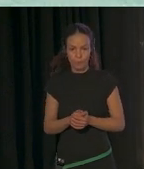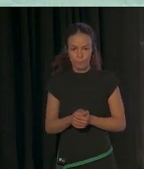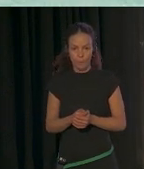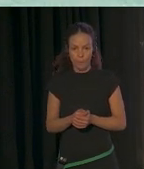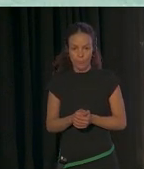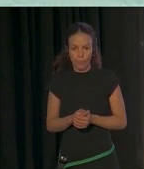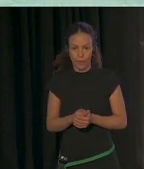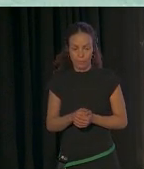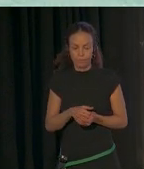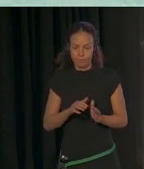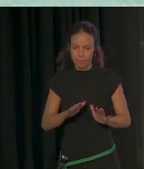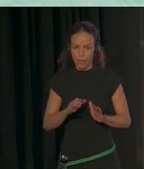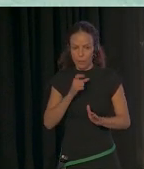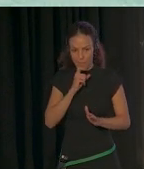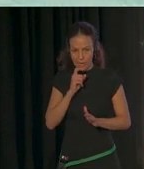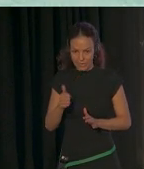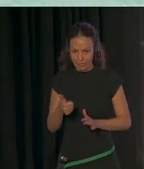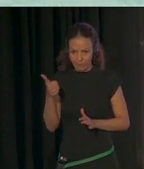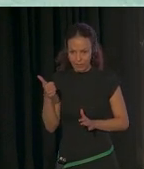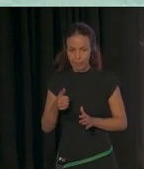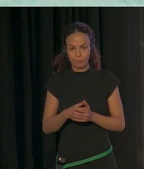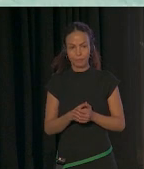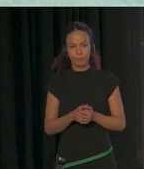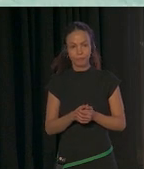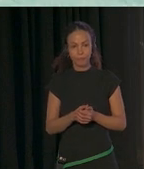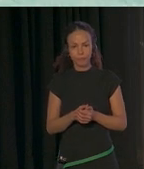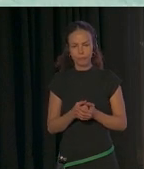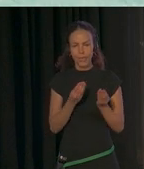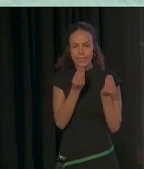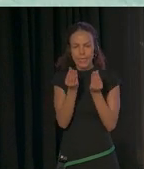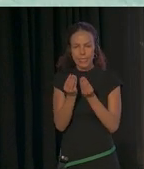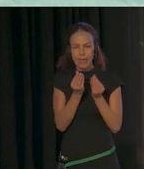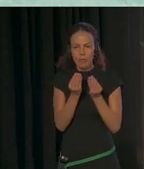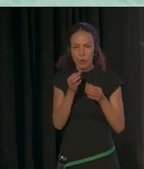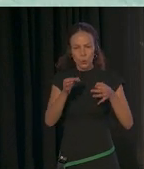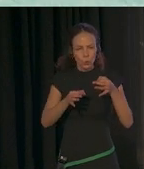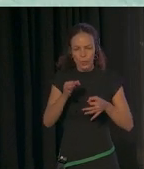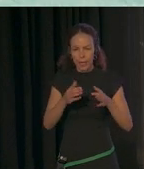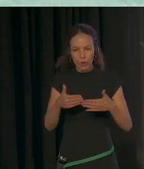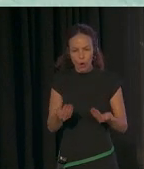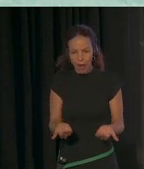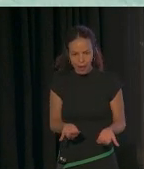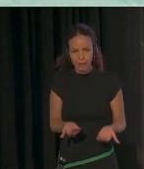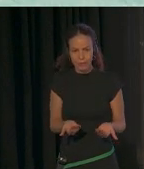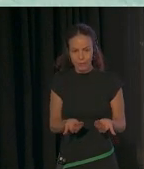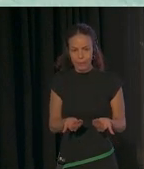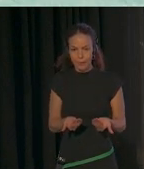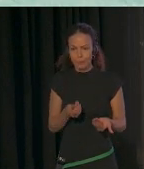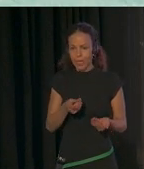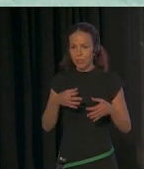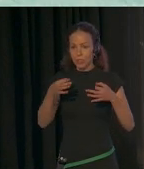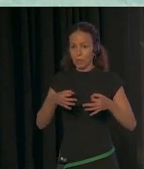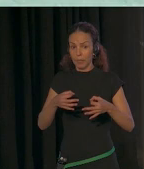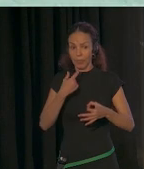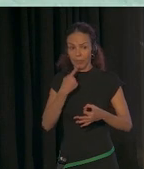Pero es más difícil, mucho más difícil. Y es simplemente esta sensación de injusticia, ¿no? Y siempre ha sido, es lo que